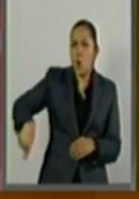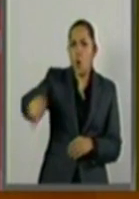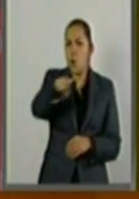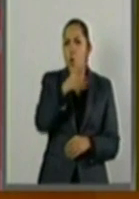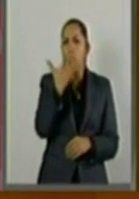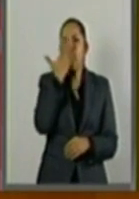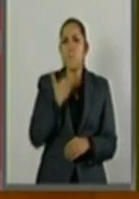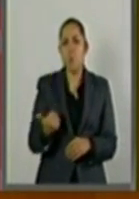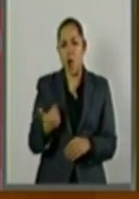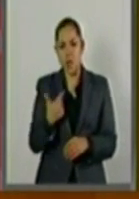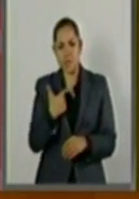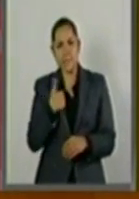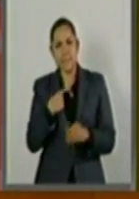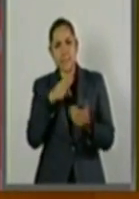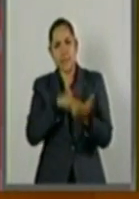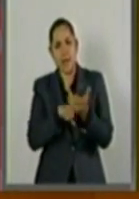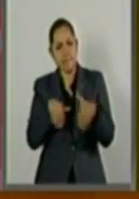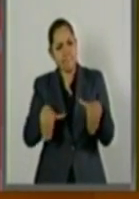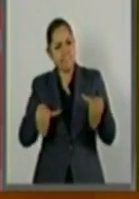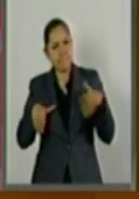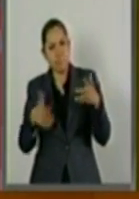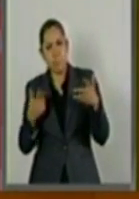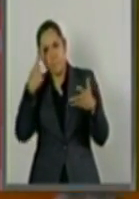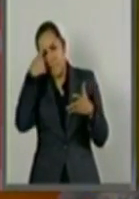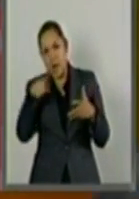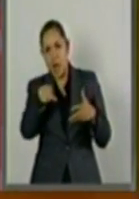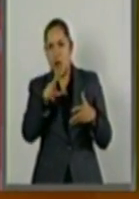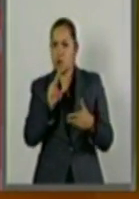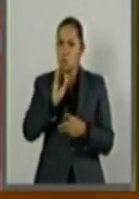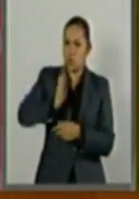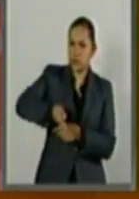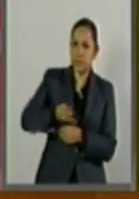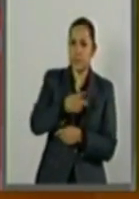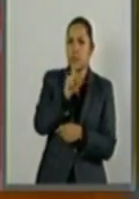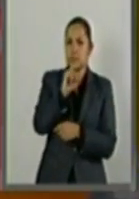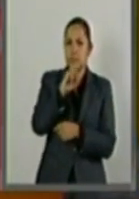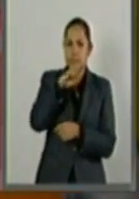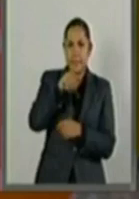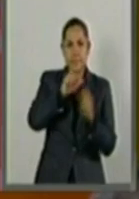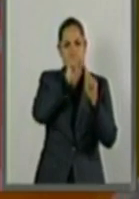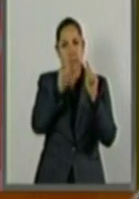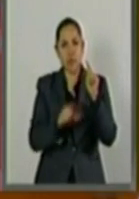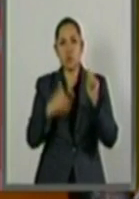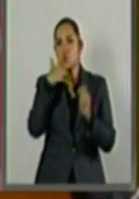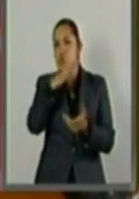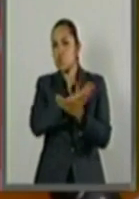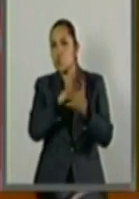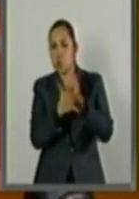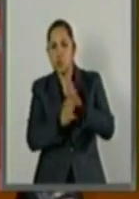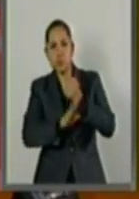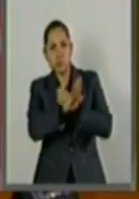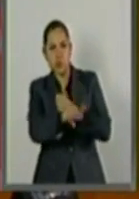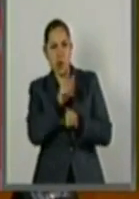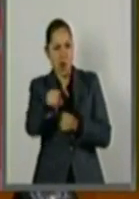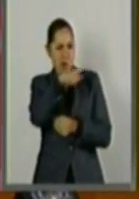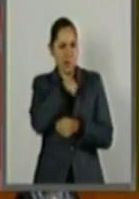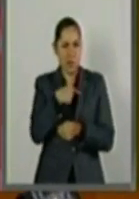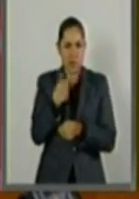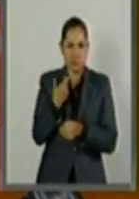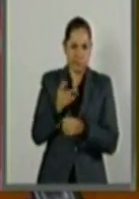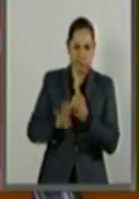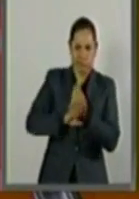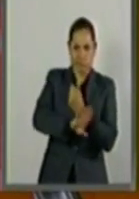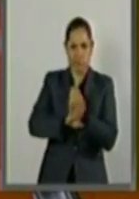en el tema del Sistema Nacional Anticorrupción. No hay prevención, no hay posición que eluda nada.